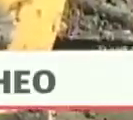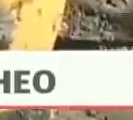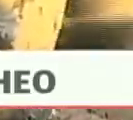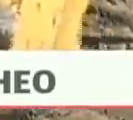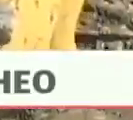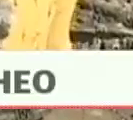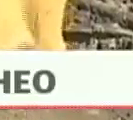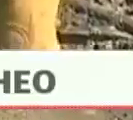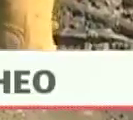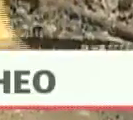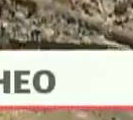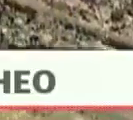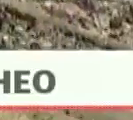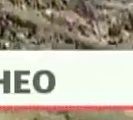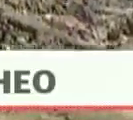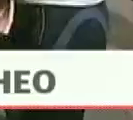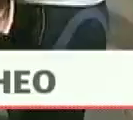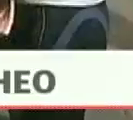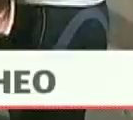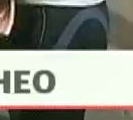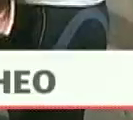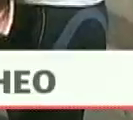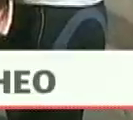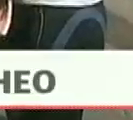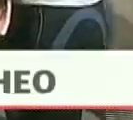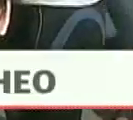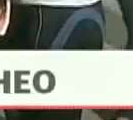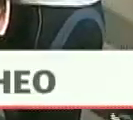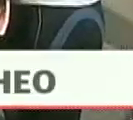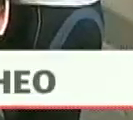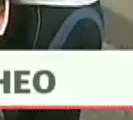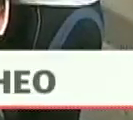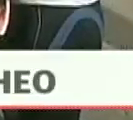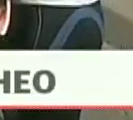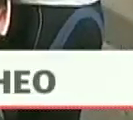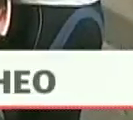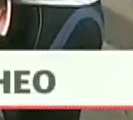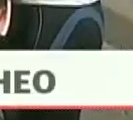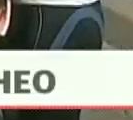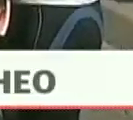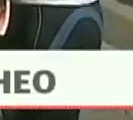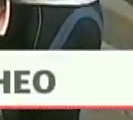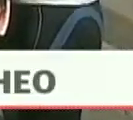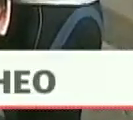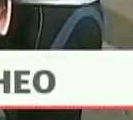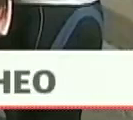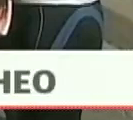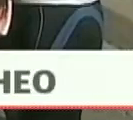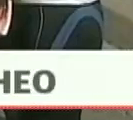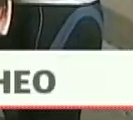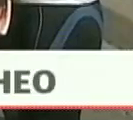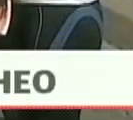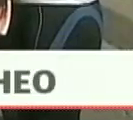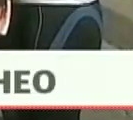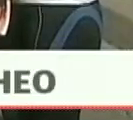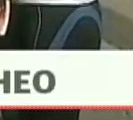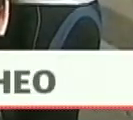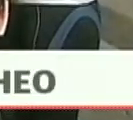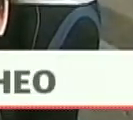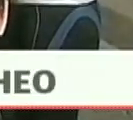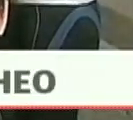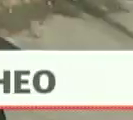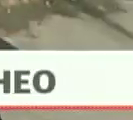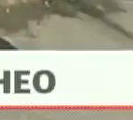sector san andrés bueno saludos revolucionarios estamos ahorita específicamente en la calle el